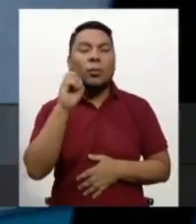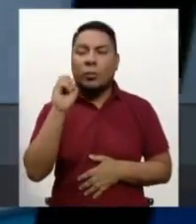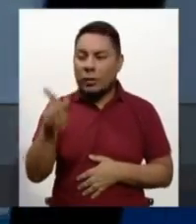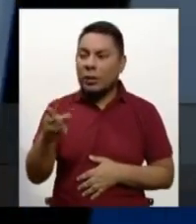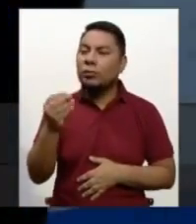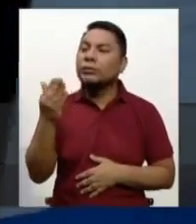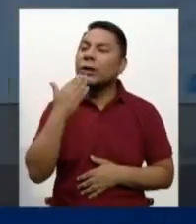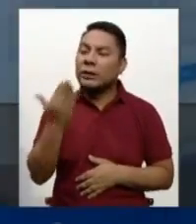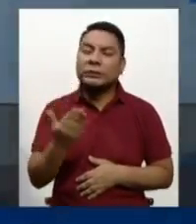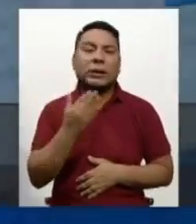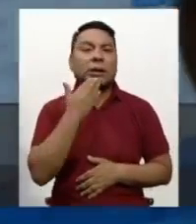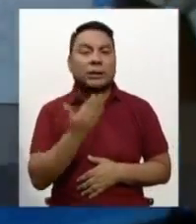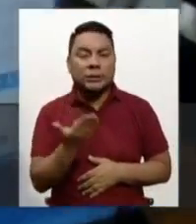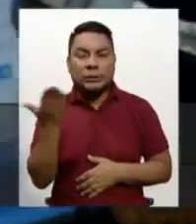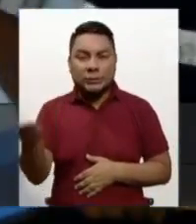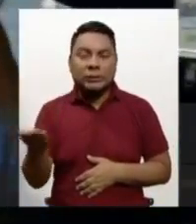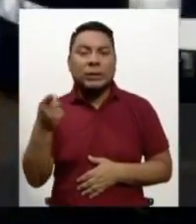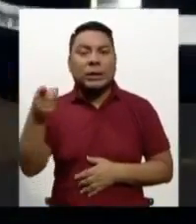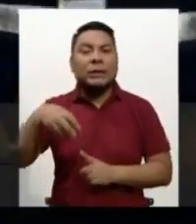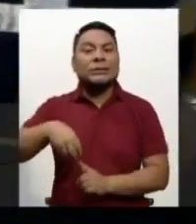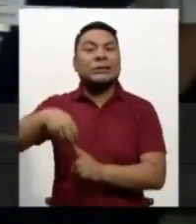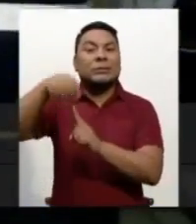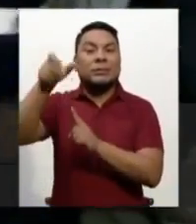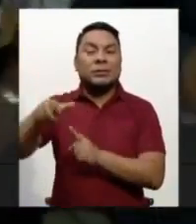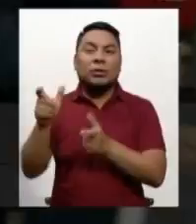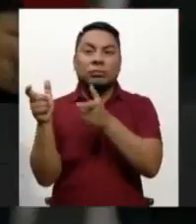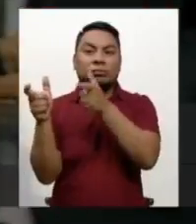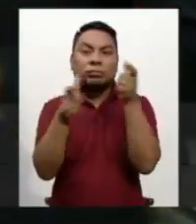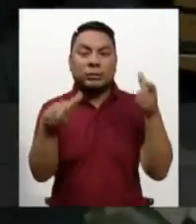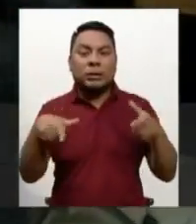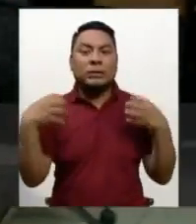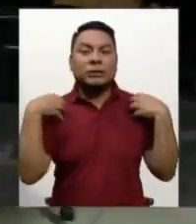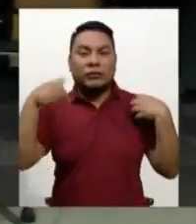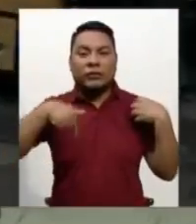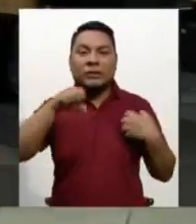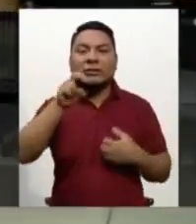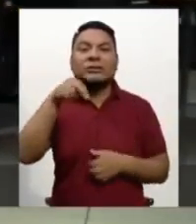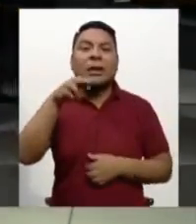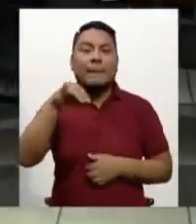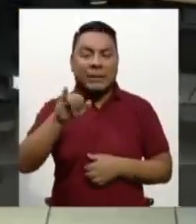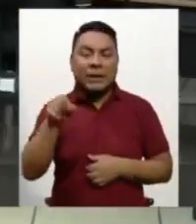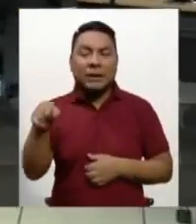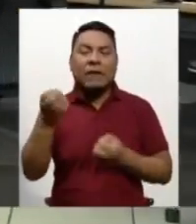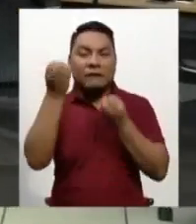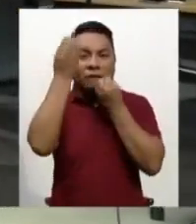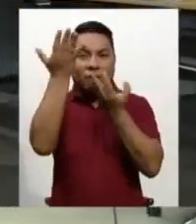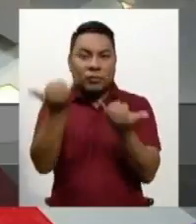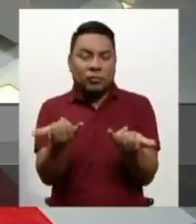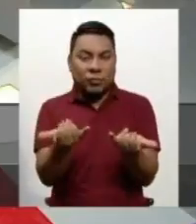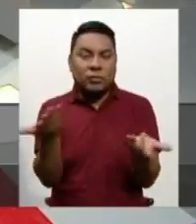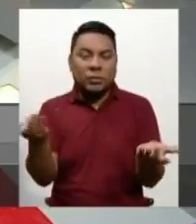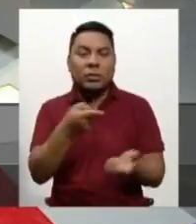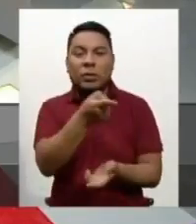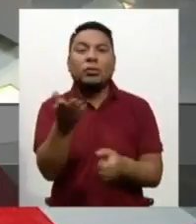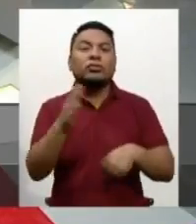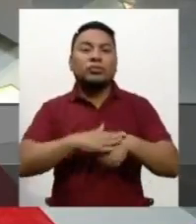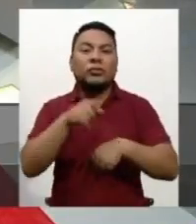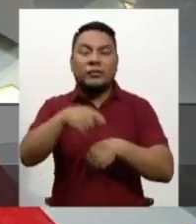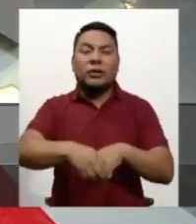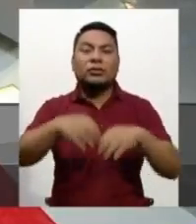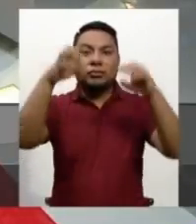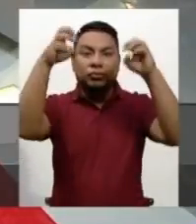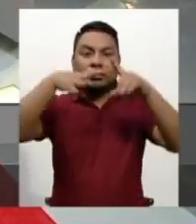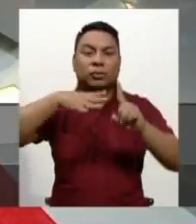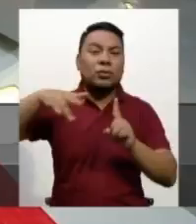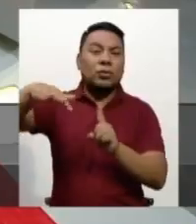al señor Benito Valderrama, especialista en meteorología del tsunami. Esta es información actualizada, compañeros, respecto a la situación